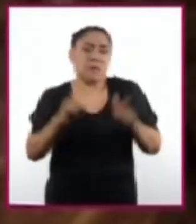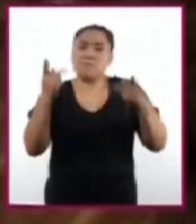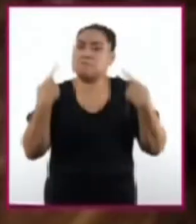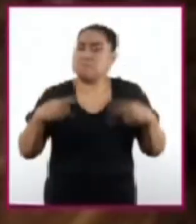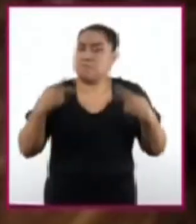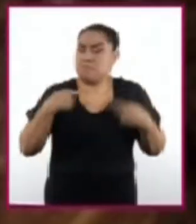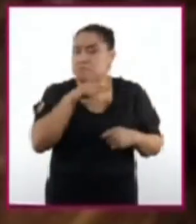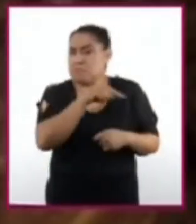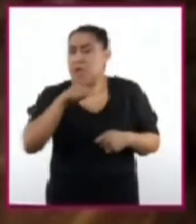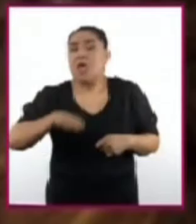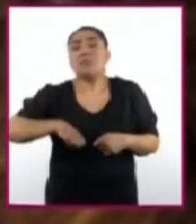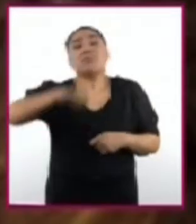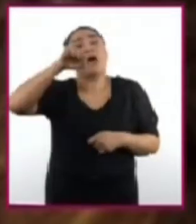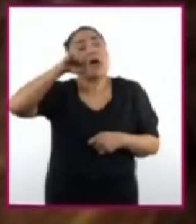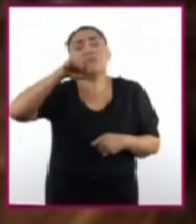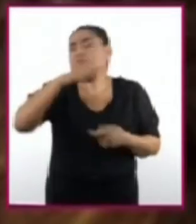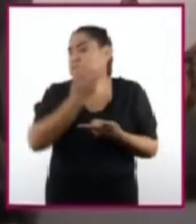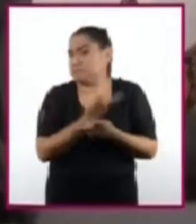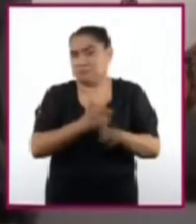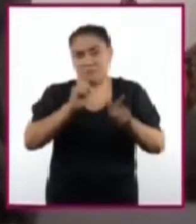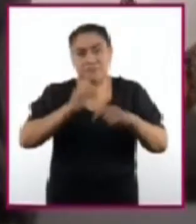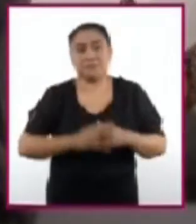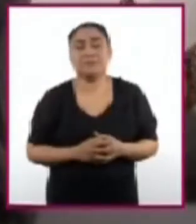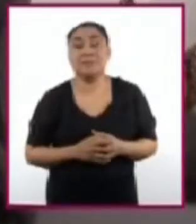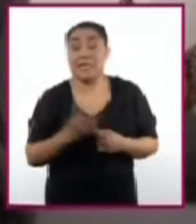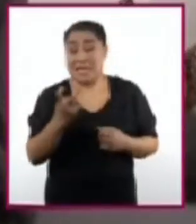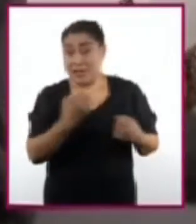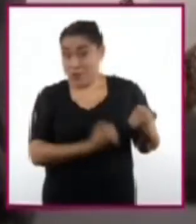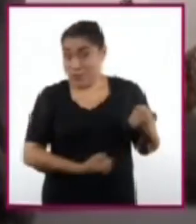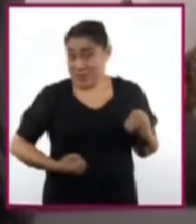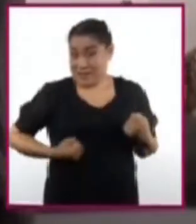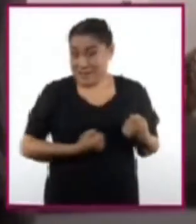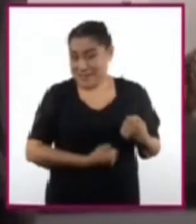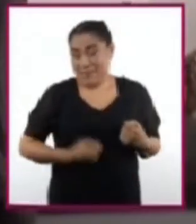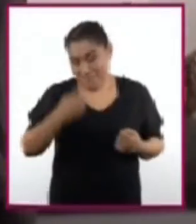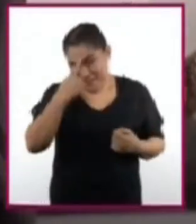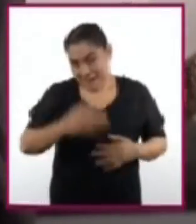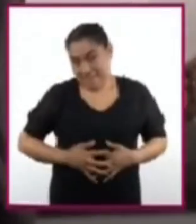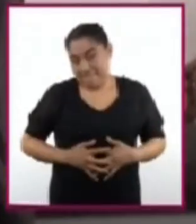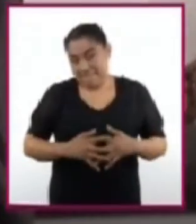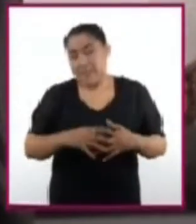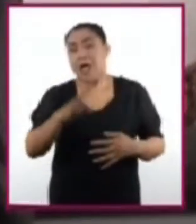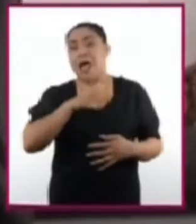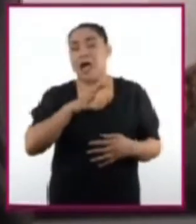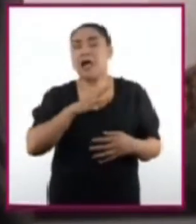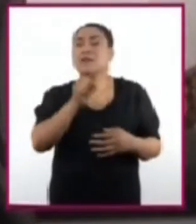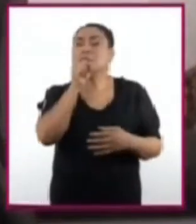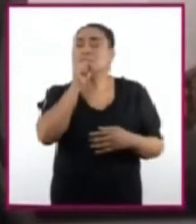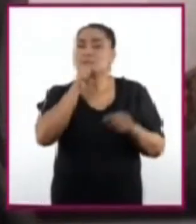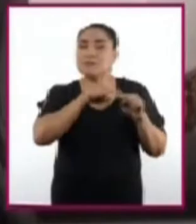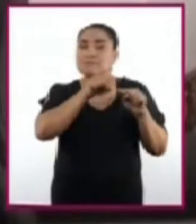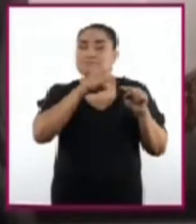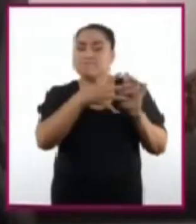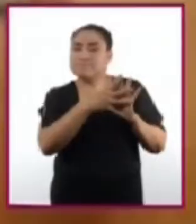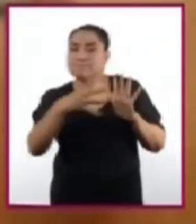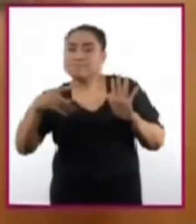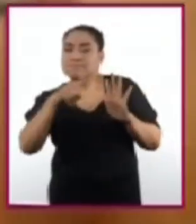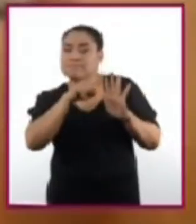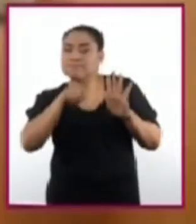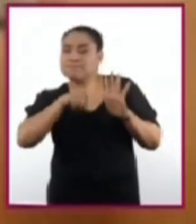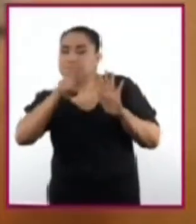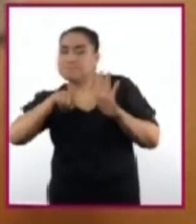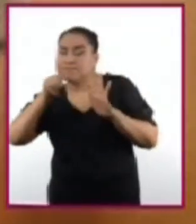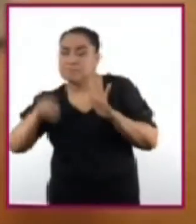sin importar su edad o condición. El ultrasonido obstétrico utiliza ondas sonoras y permite a un especialista